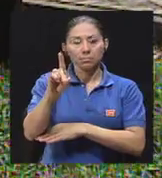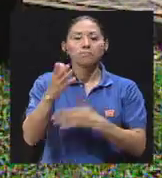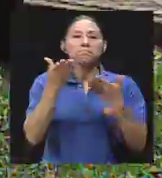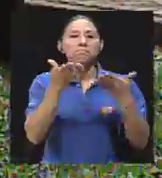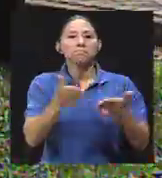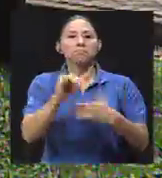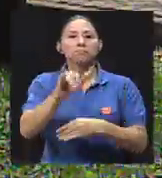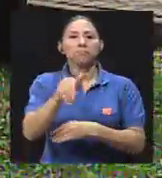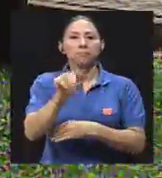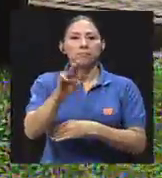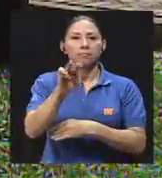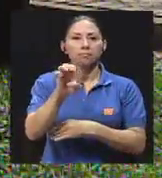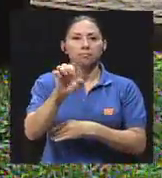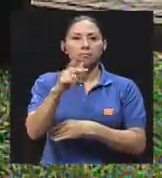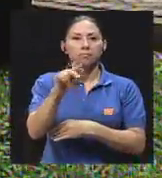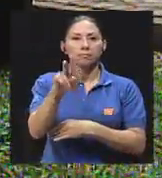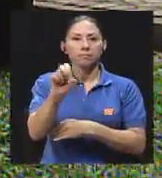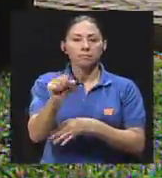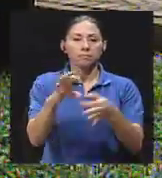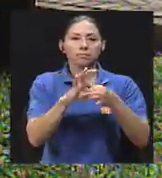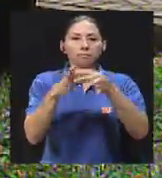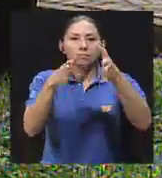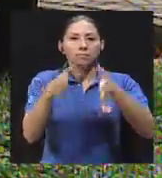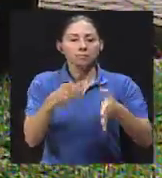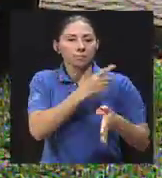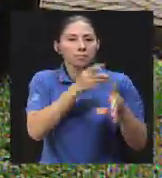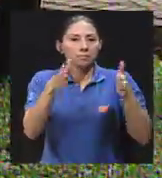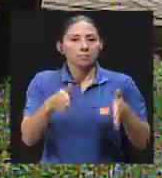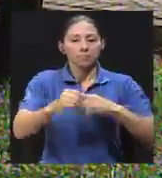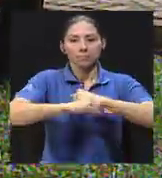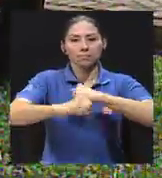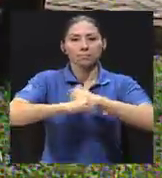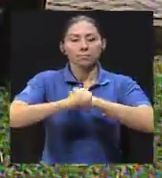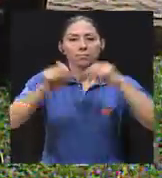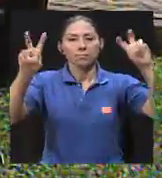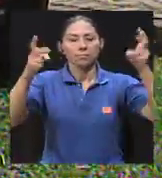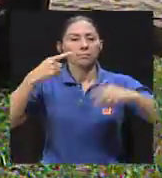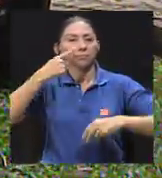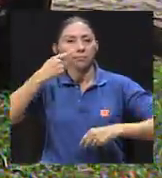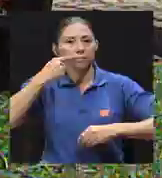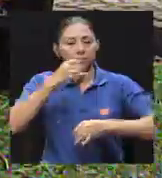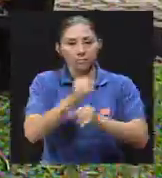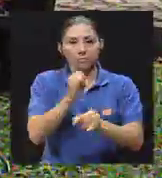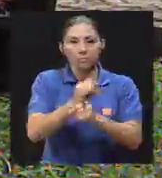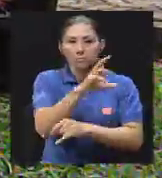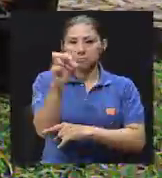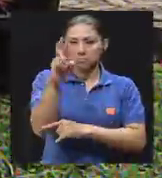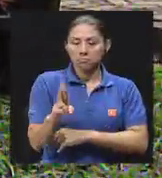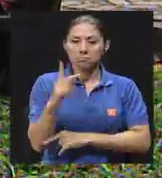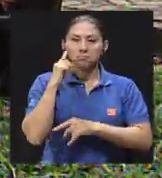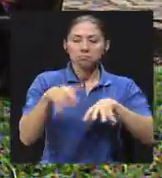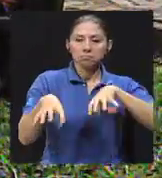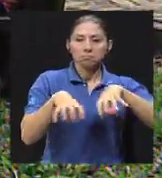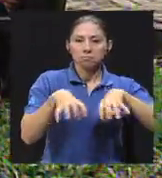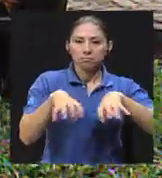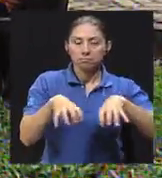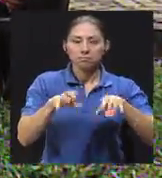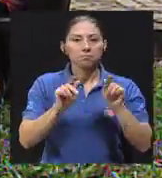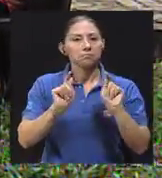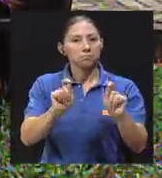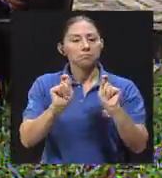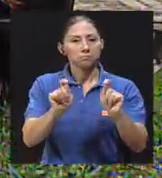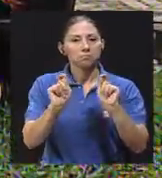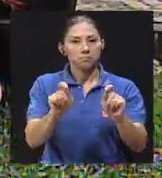Don Jaime es director y coordinador de la campaña de paternidad del Instituto Costarricense para la Acción, Educación